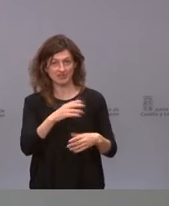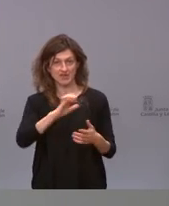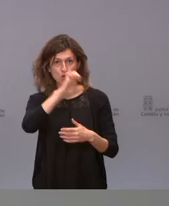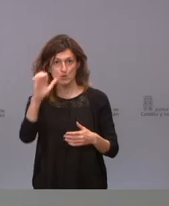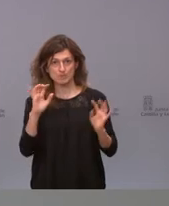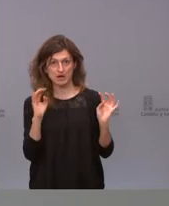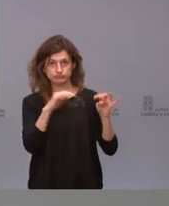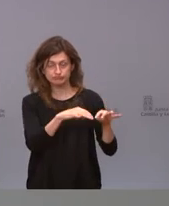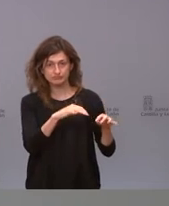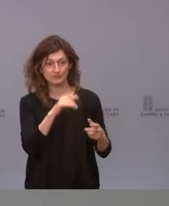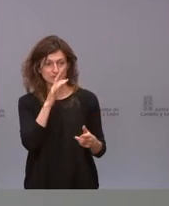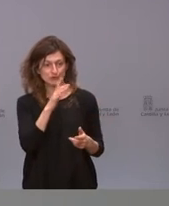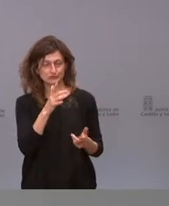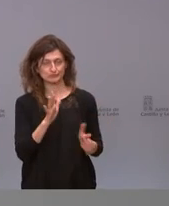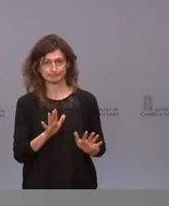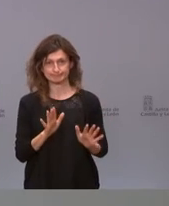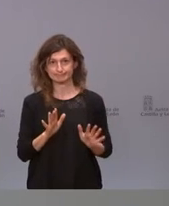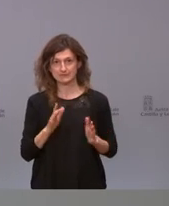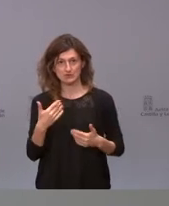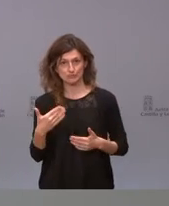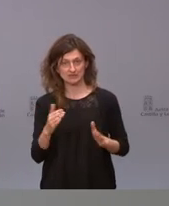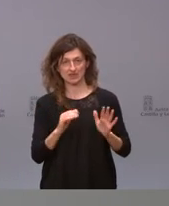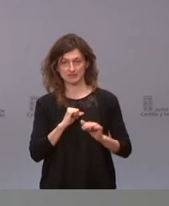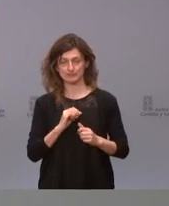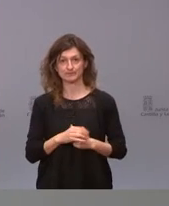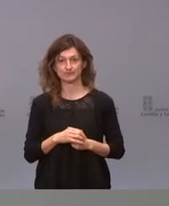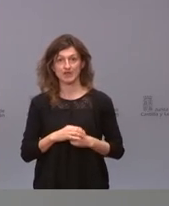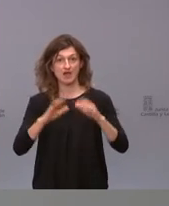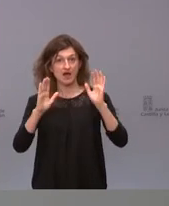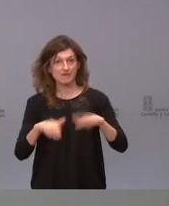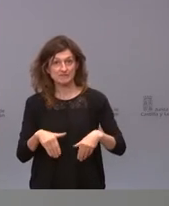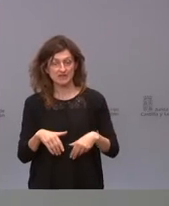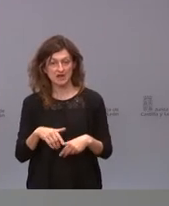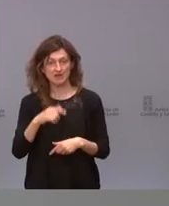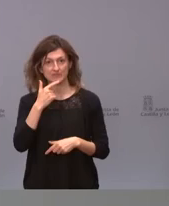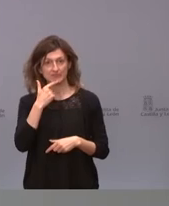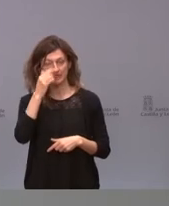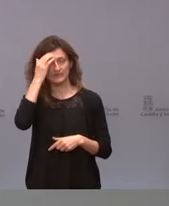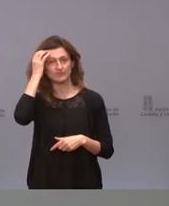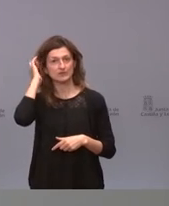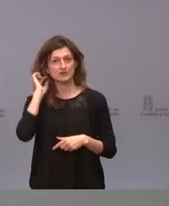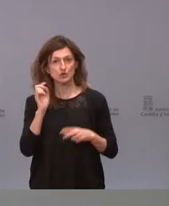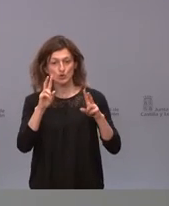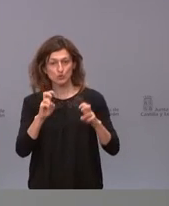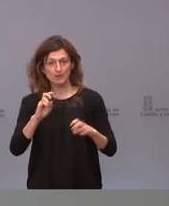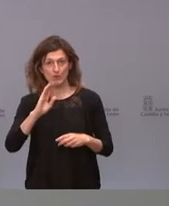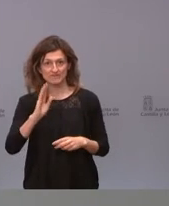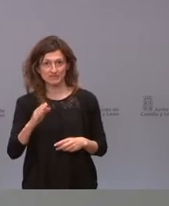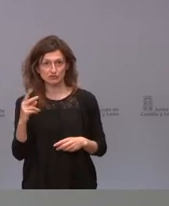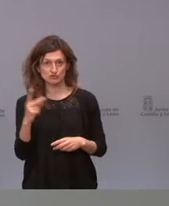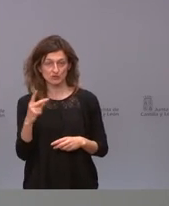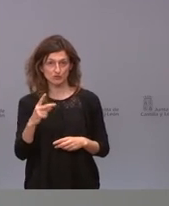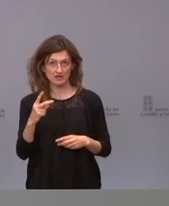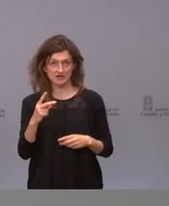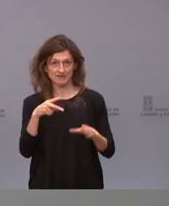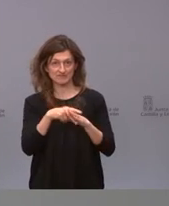Europa pues sabíamos que no era para decir que no pasaba nada finalmente ha sido la incorporación de un nuevo efecto secundario no conocido